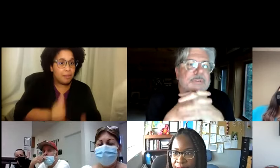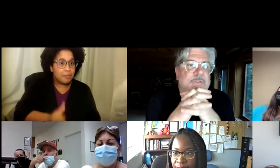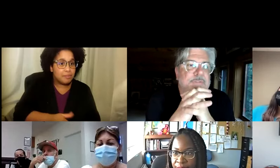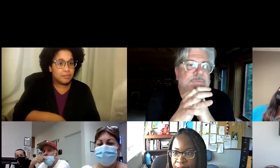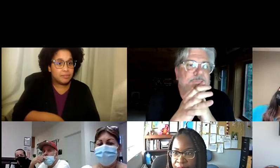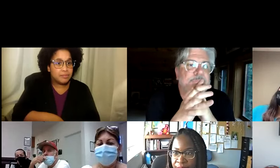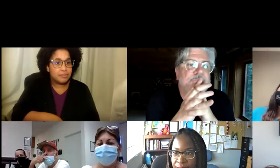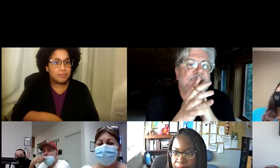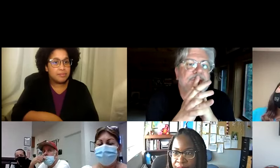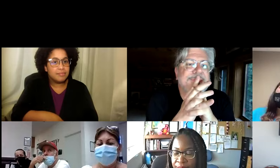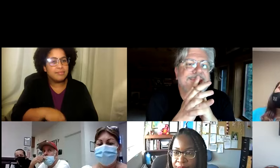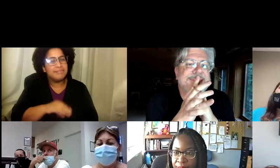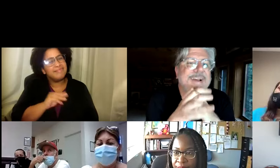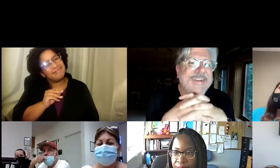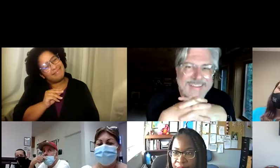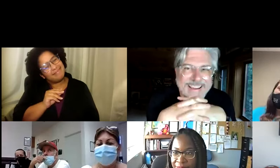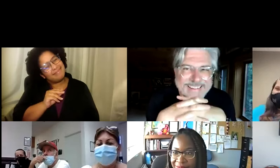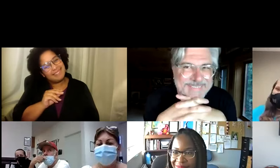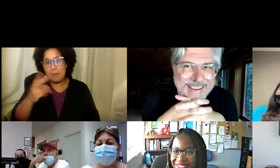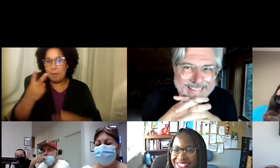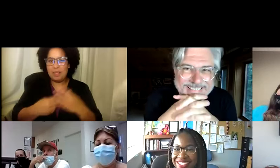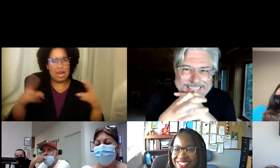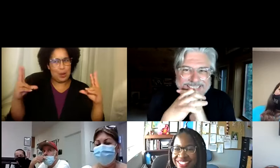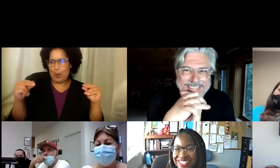Esteban que te ayudó? No.